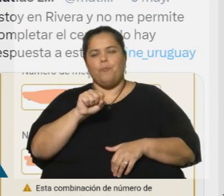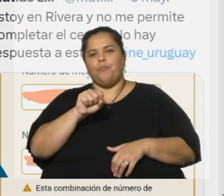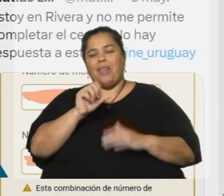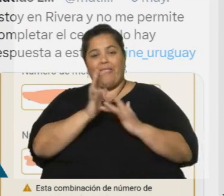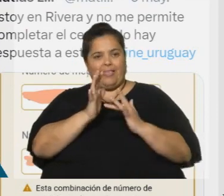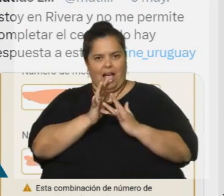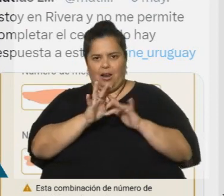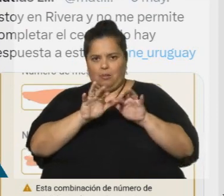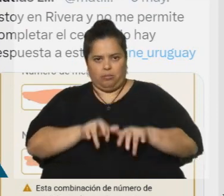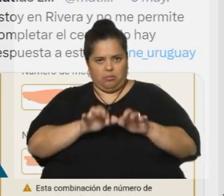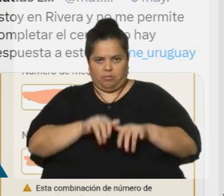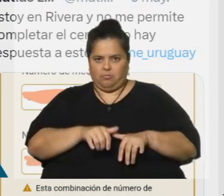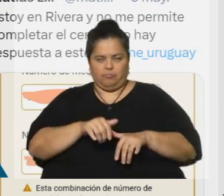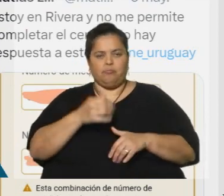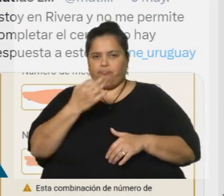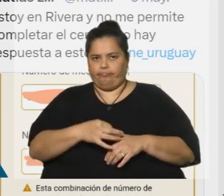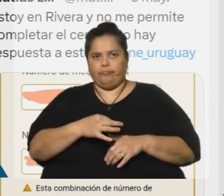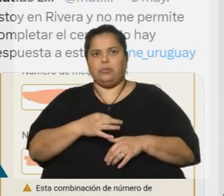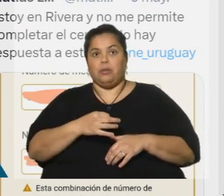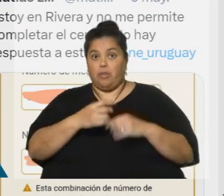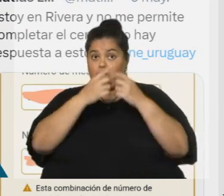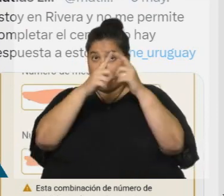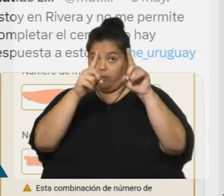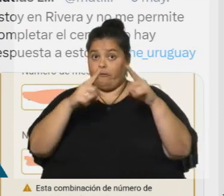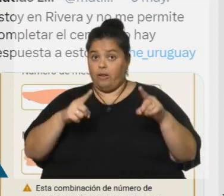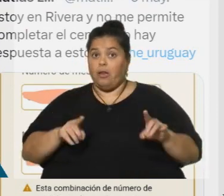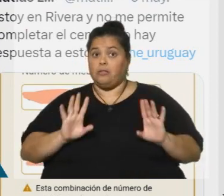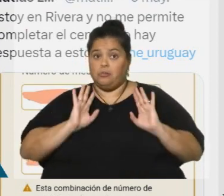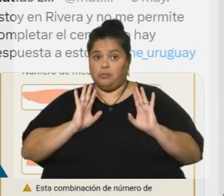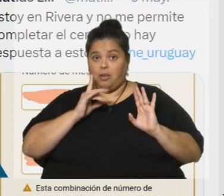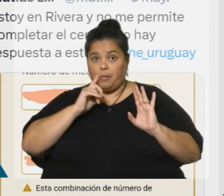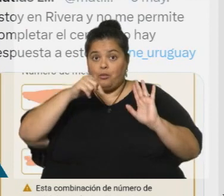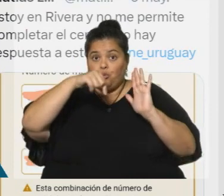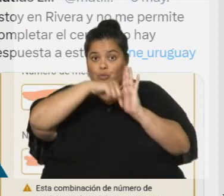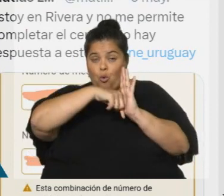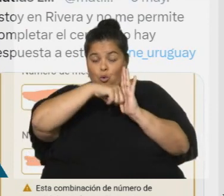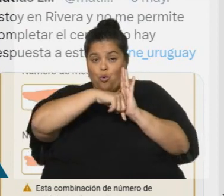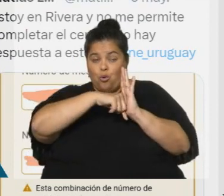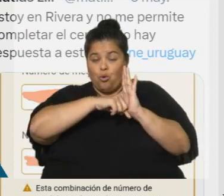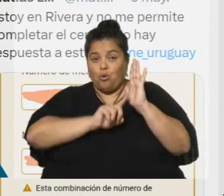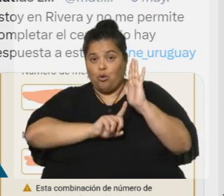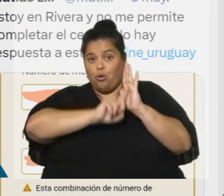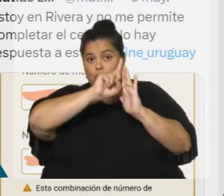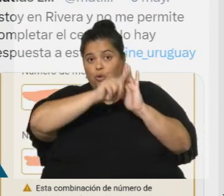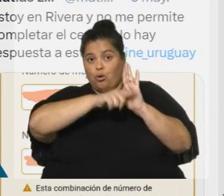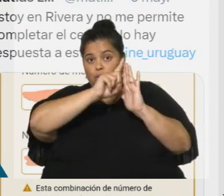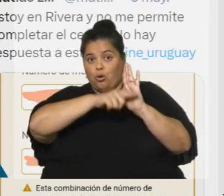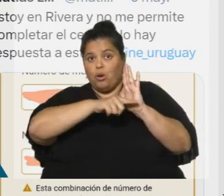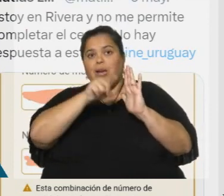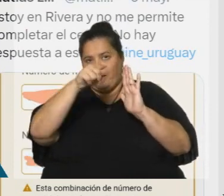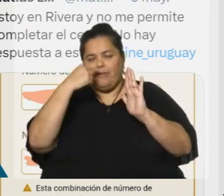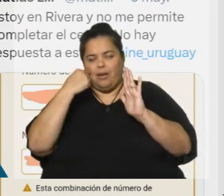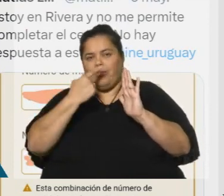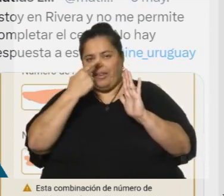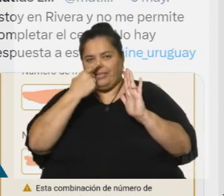en su casa. O sea, hay unas diferencias importantes, igual ahí no, entre el sur y, bueno. Es muy interesante este mapa.